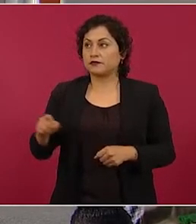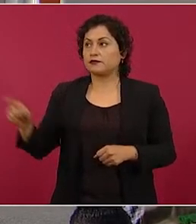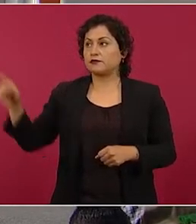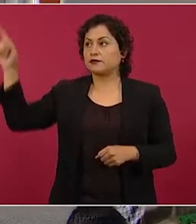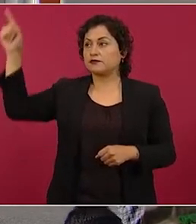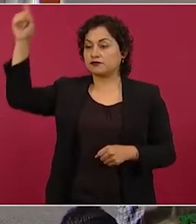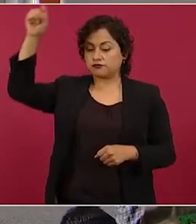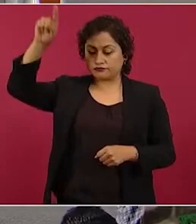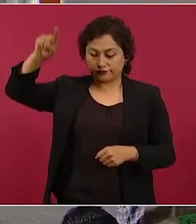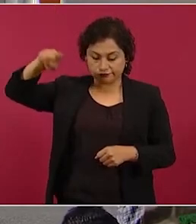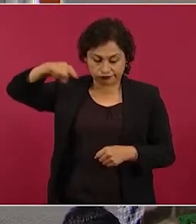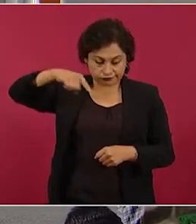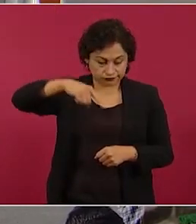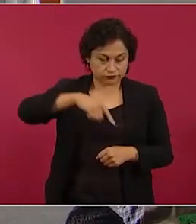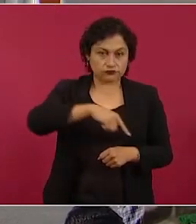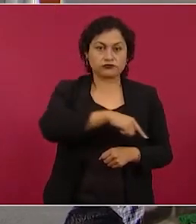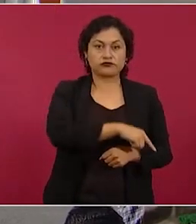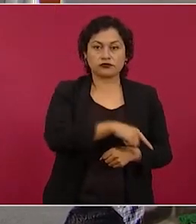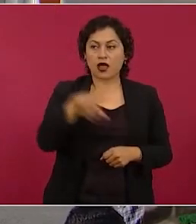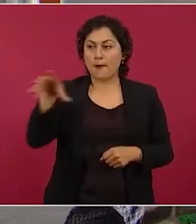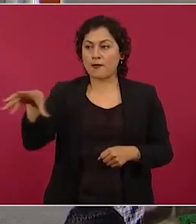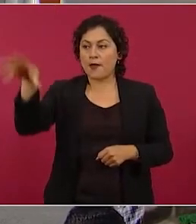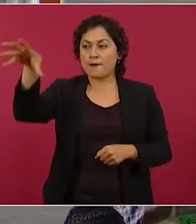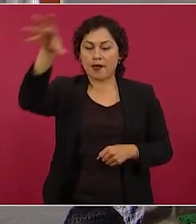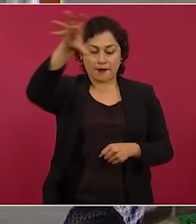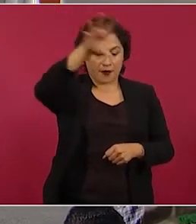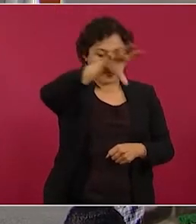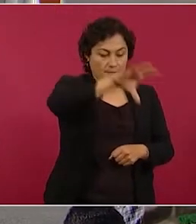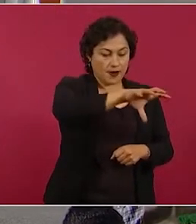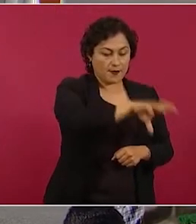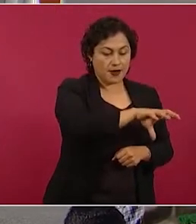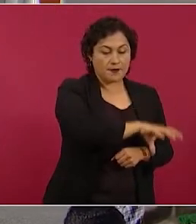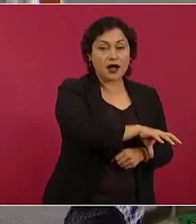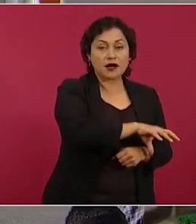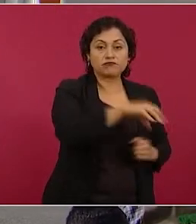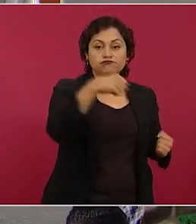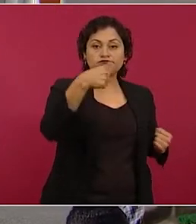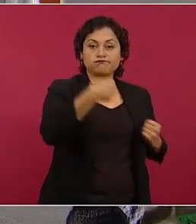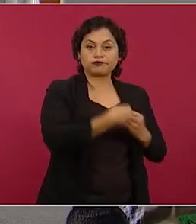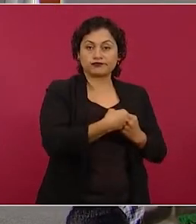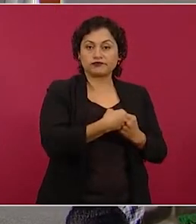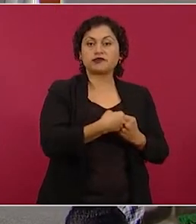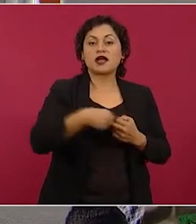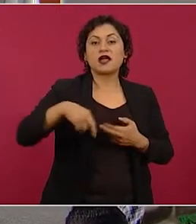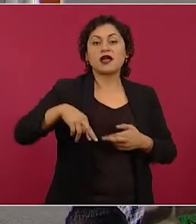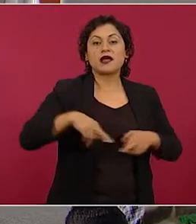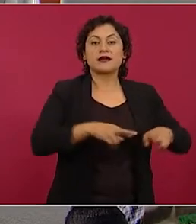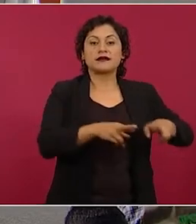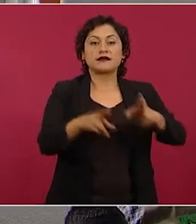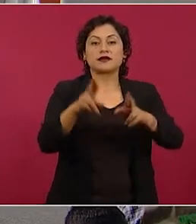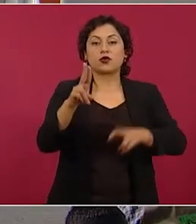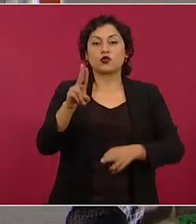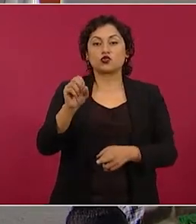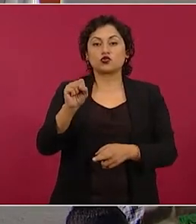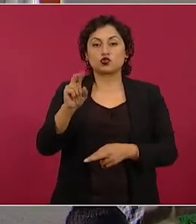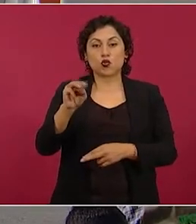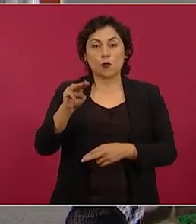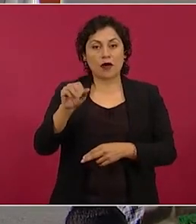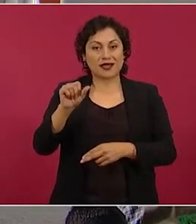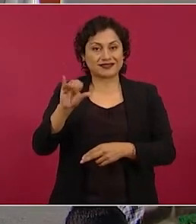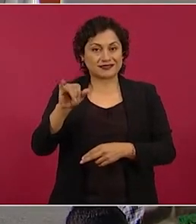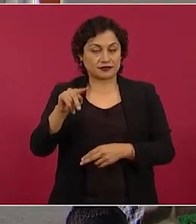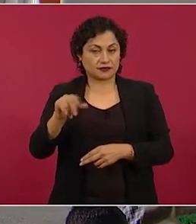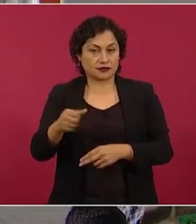Alto Usumacinta y comienza el Bajo Usumacinta. El río Usumacinta es el más grande de México